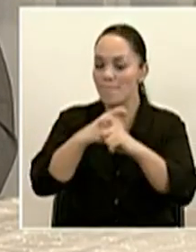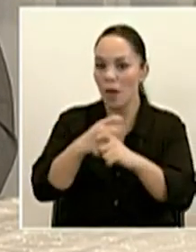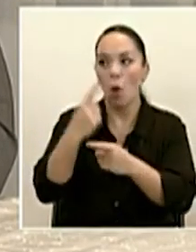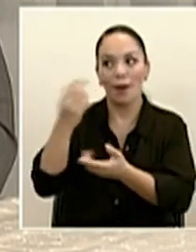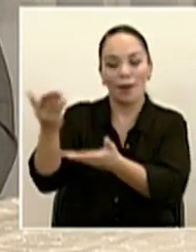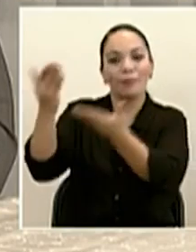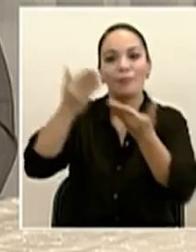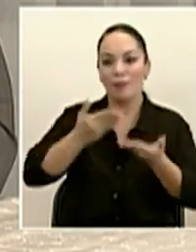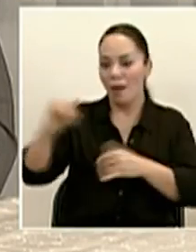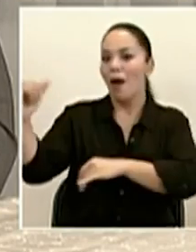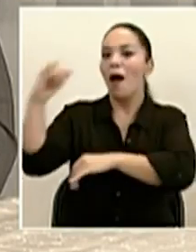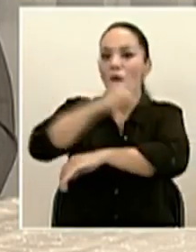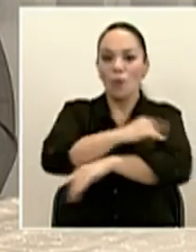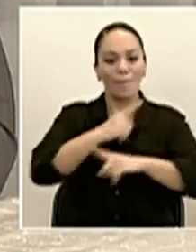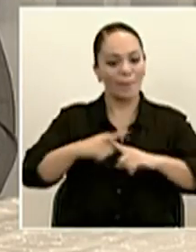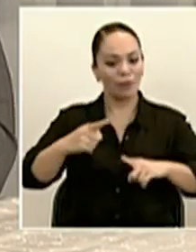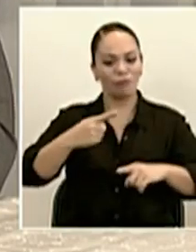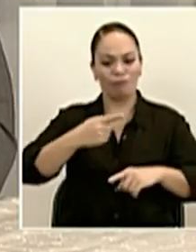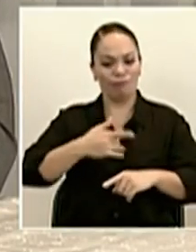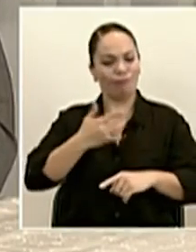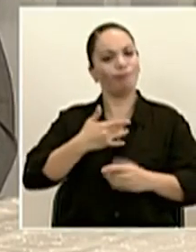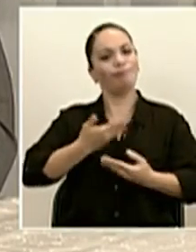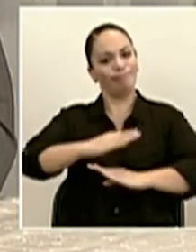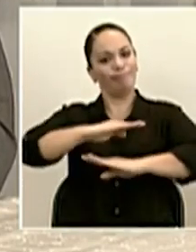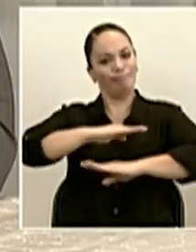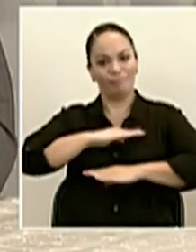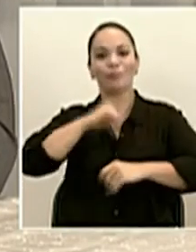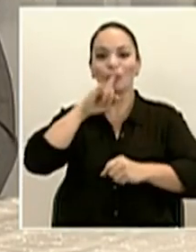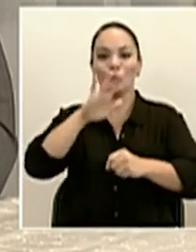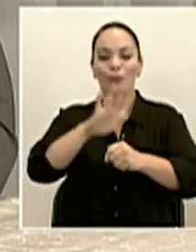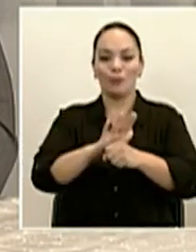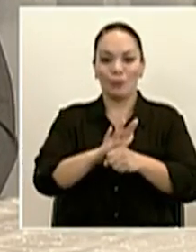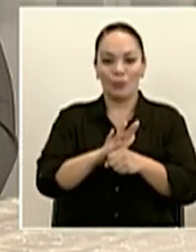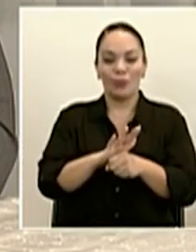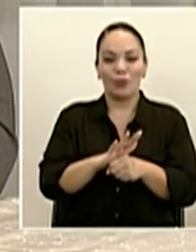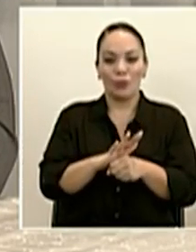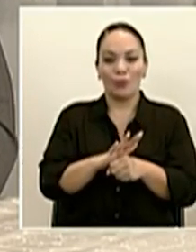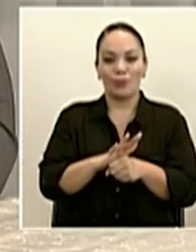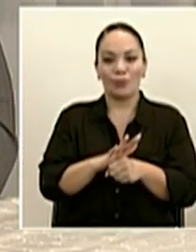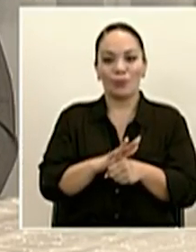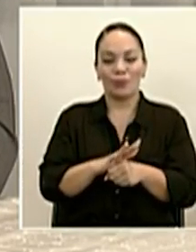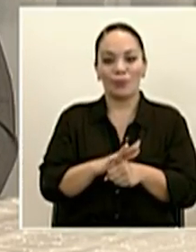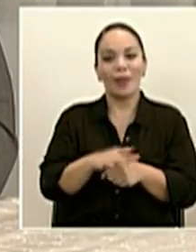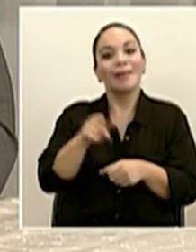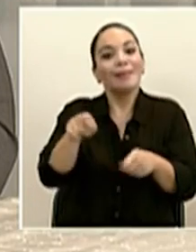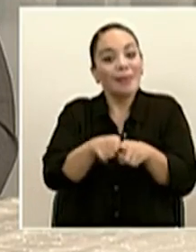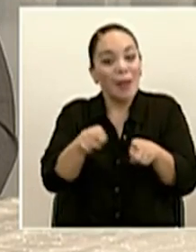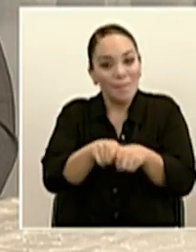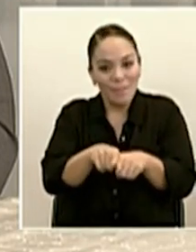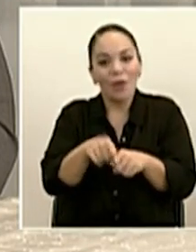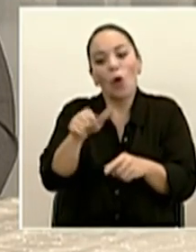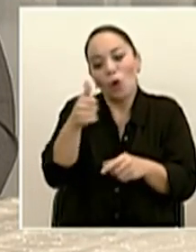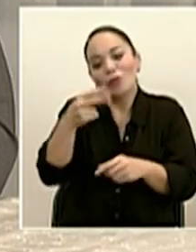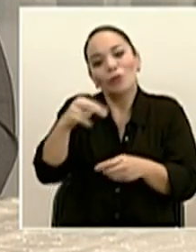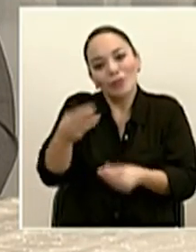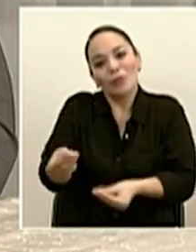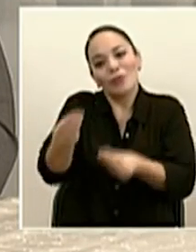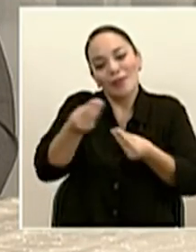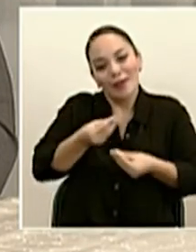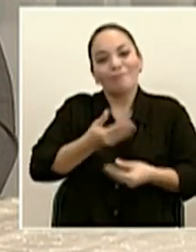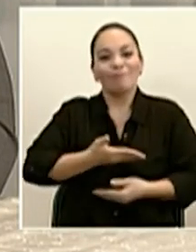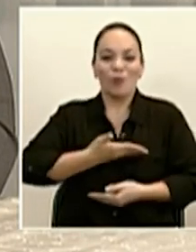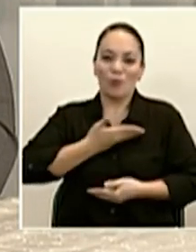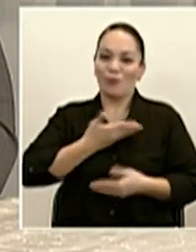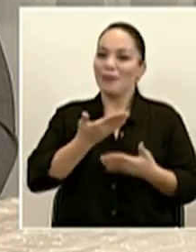que nos satisface que se haya cumplido. Quiero decir que eso nos llega con otras noticias que nos enorgullecen de nuestra